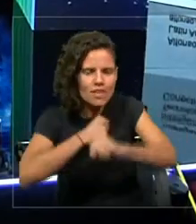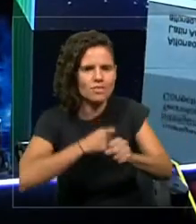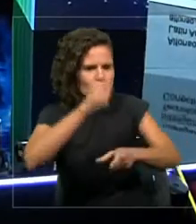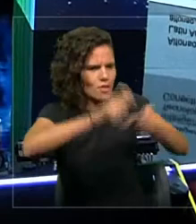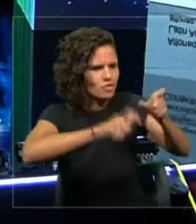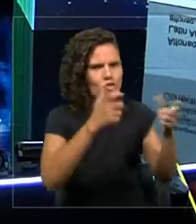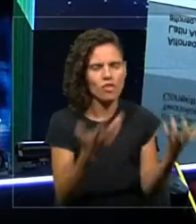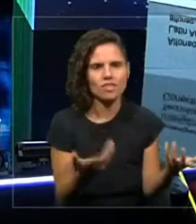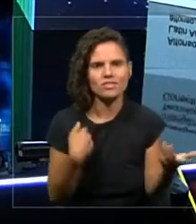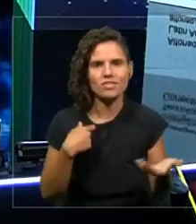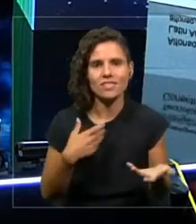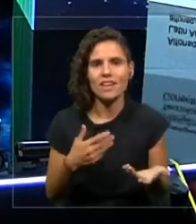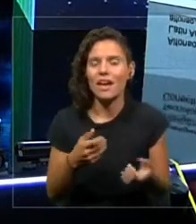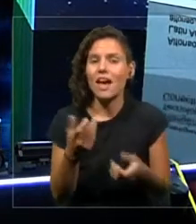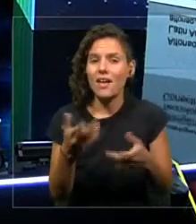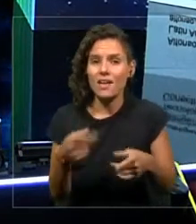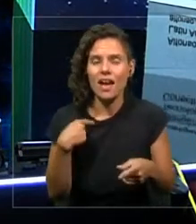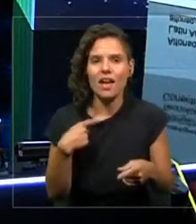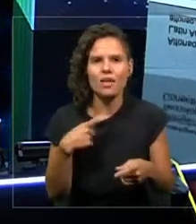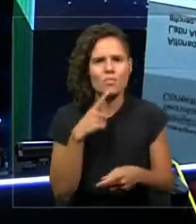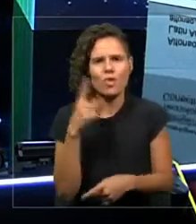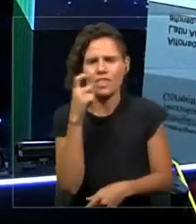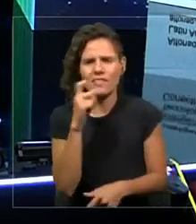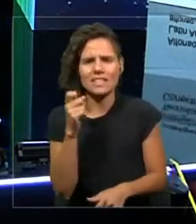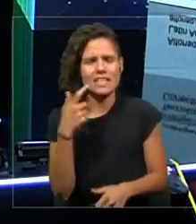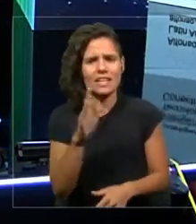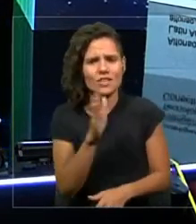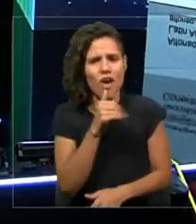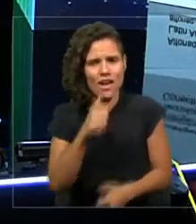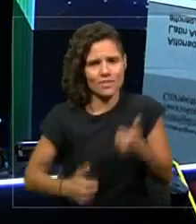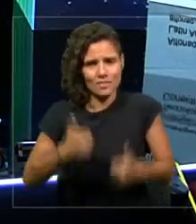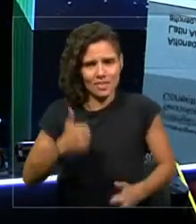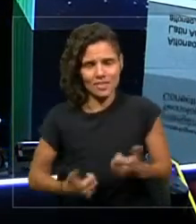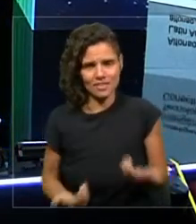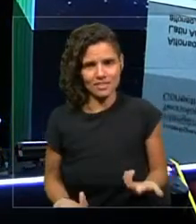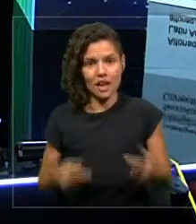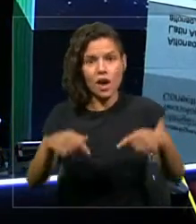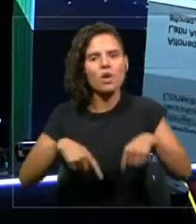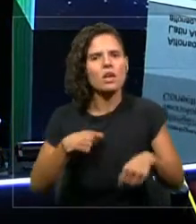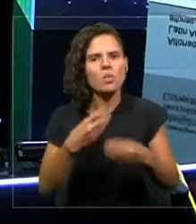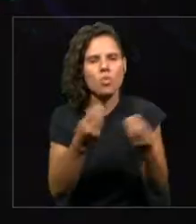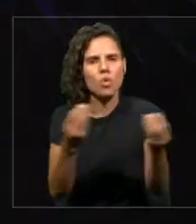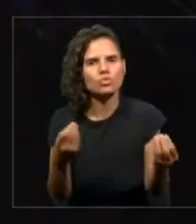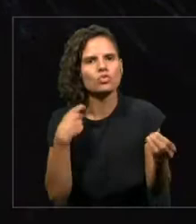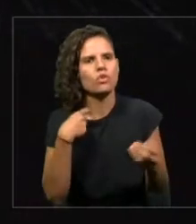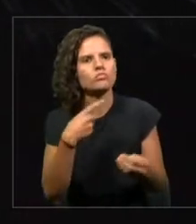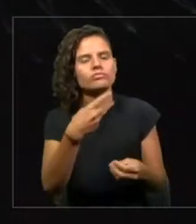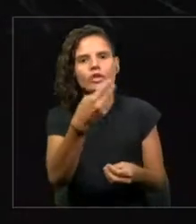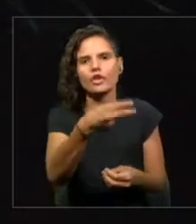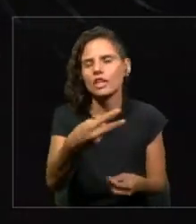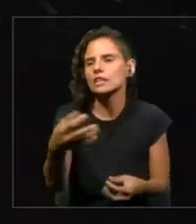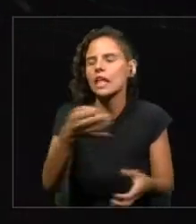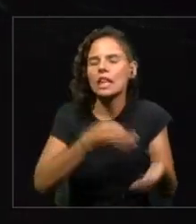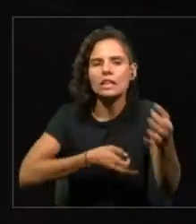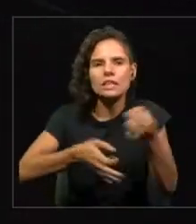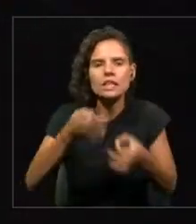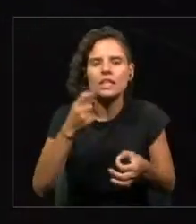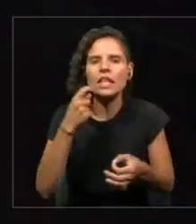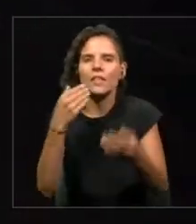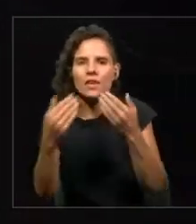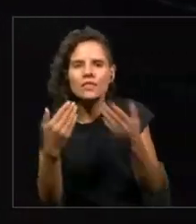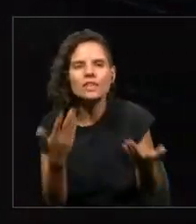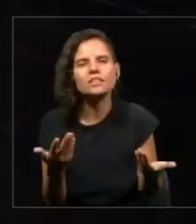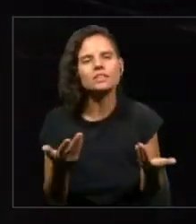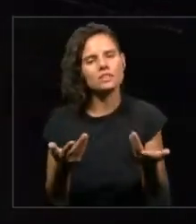difícil que nos mantengamos competitivos. Al día de hoy hemos escuchado hablar en diferentes medios, en diferentes entrevistas, en diferentes